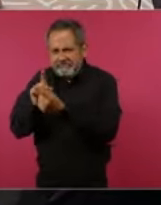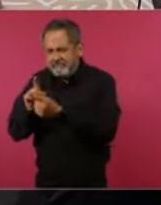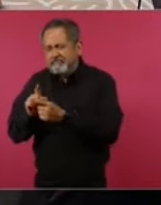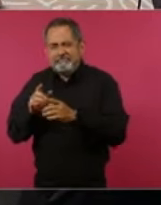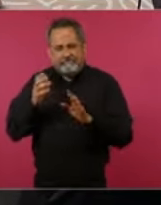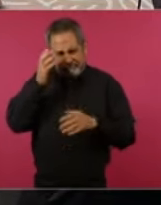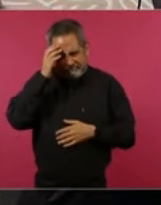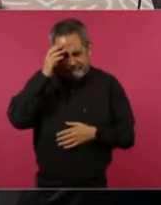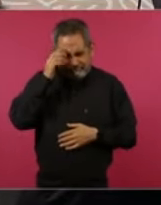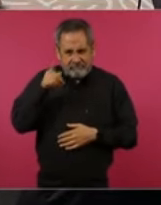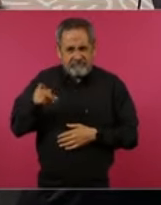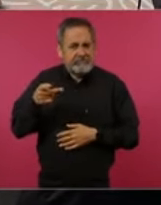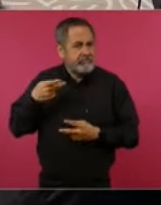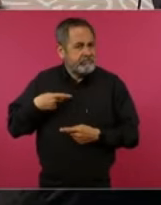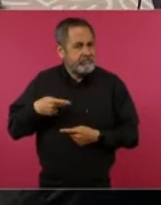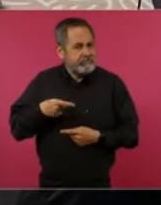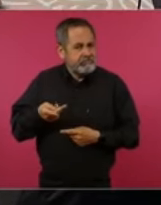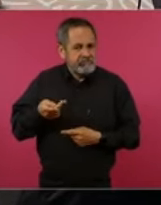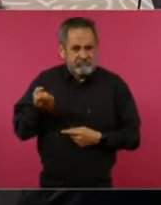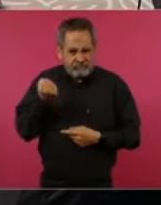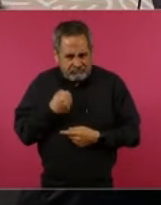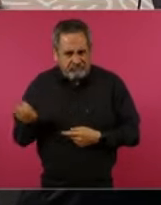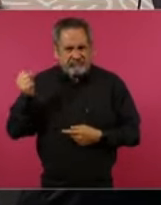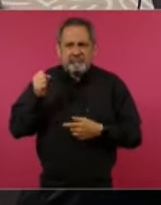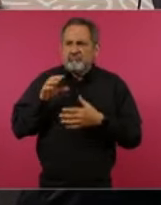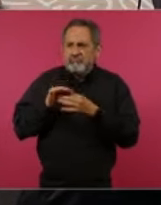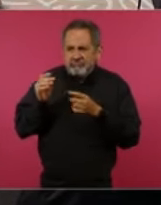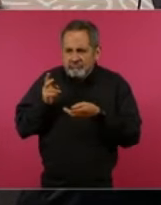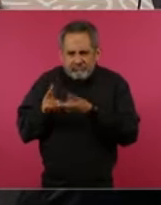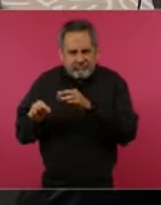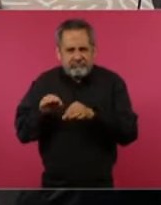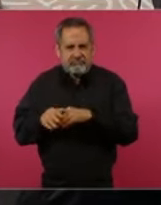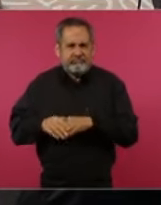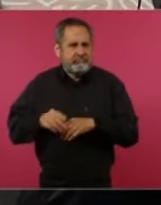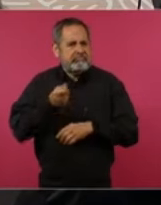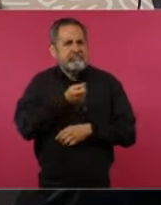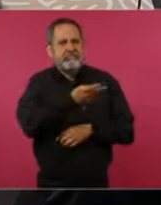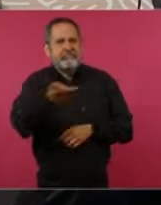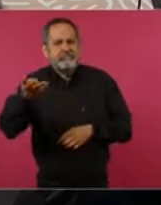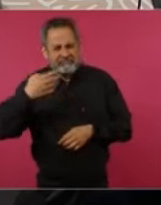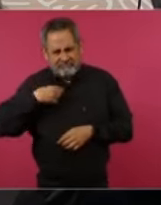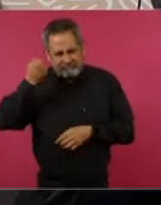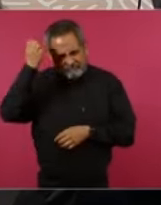buenos servidores públicos, con experiencia,